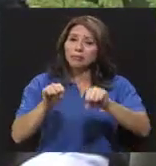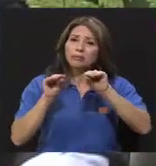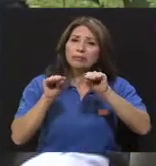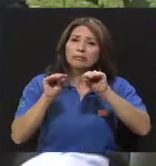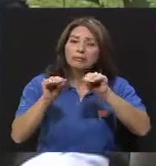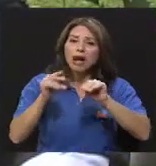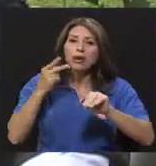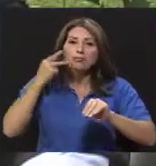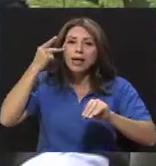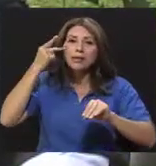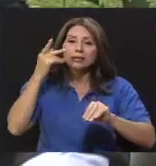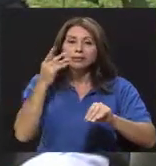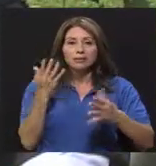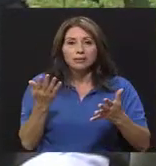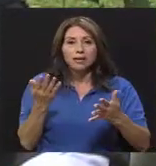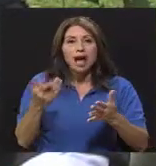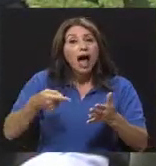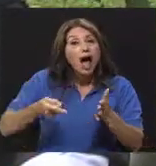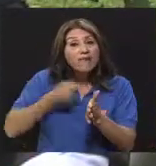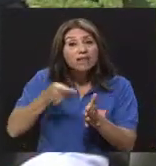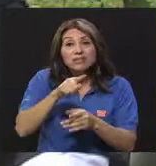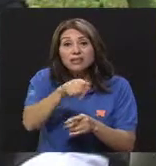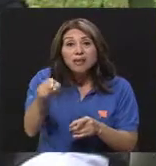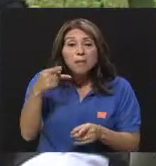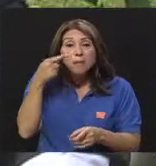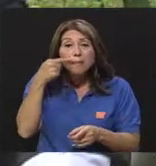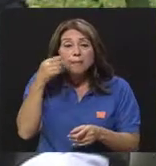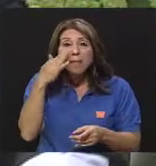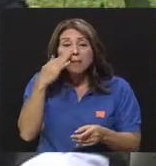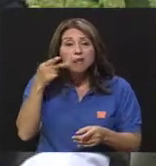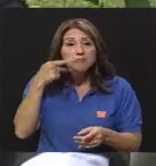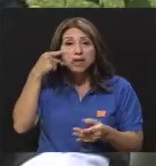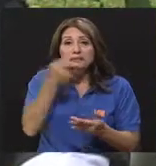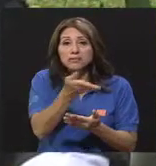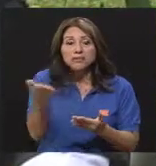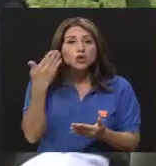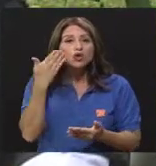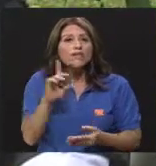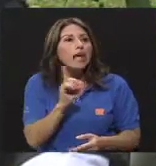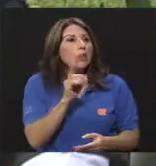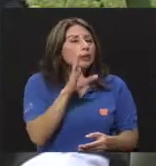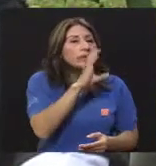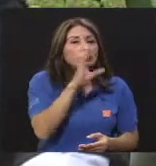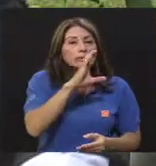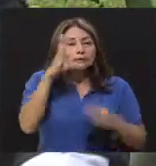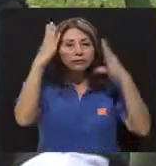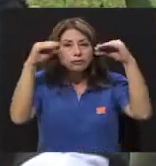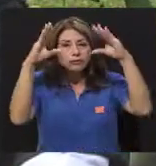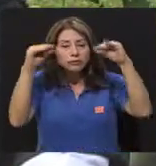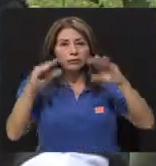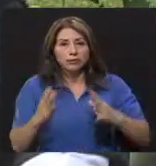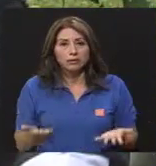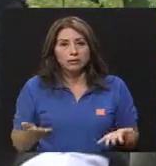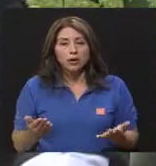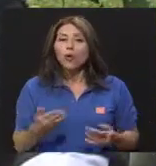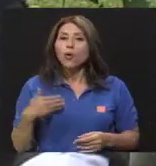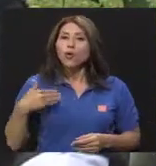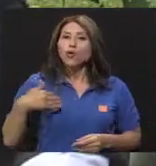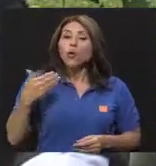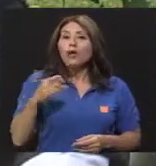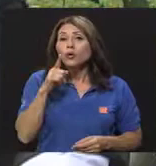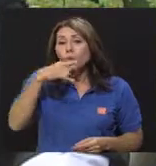dónde recurrir. Entonces, esta puede ser una alternativa. Cuando un chico o un